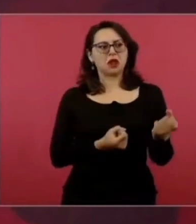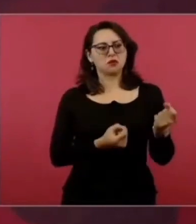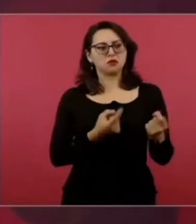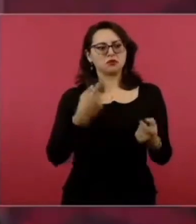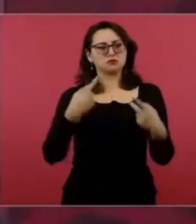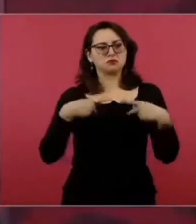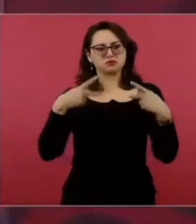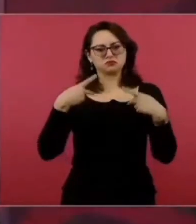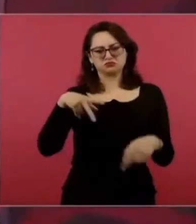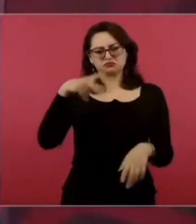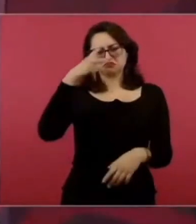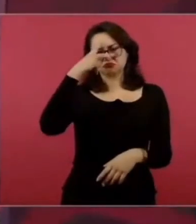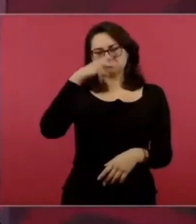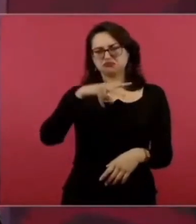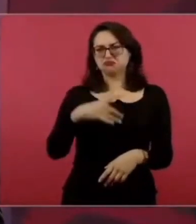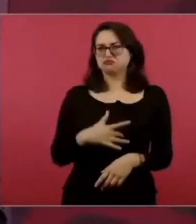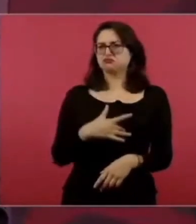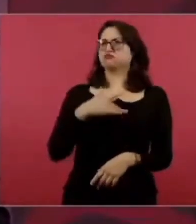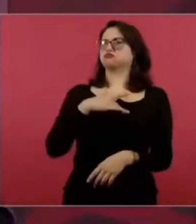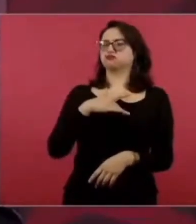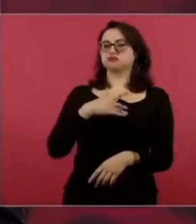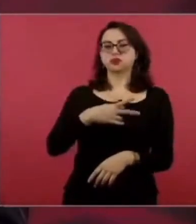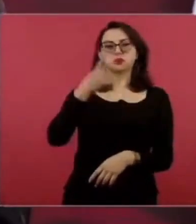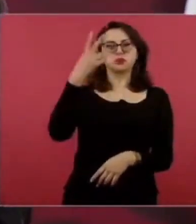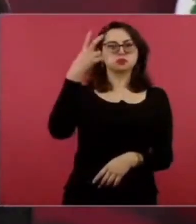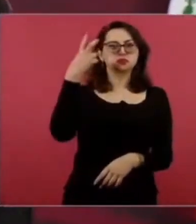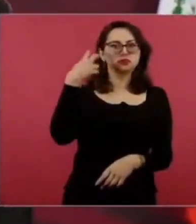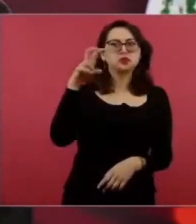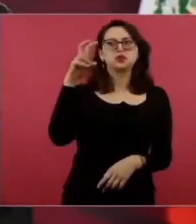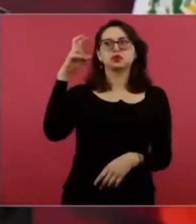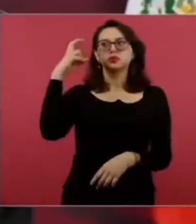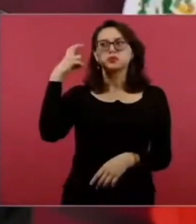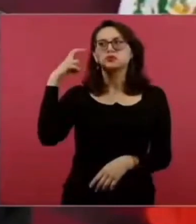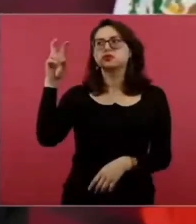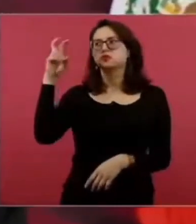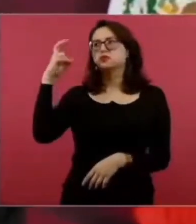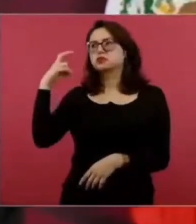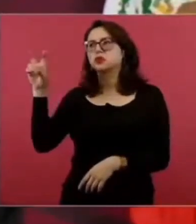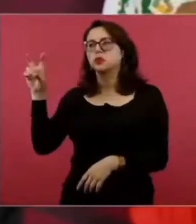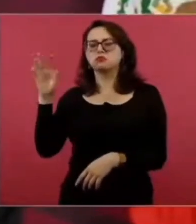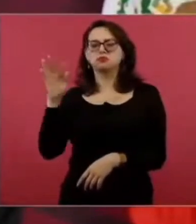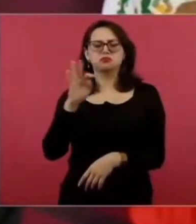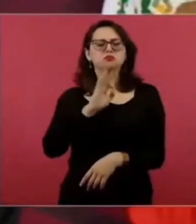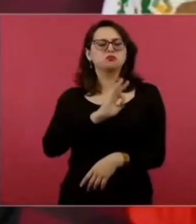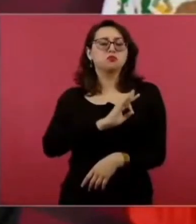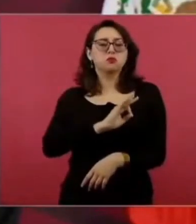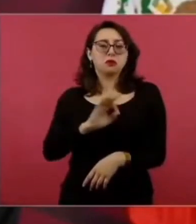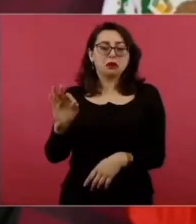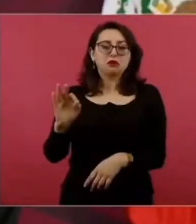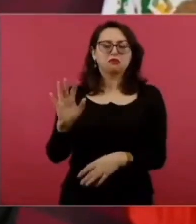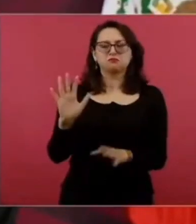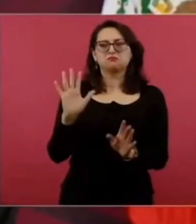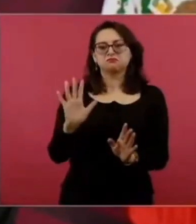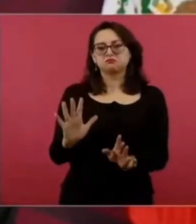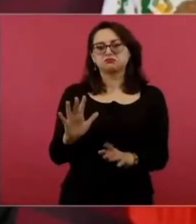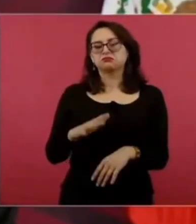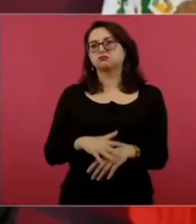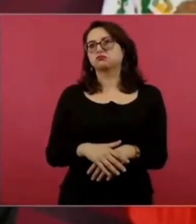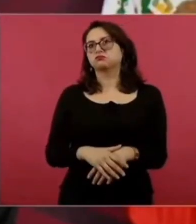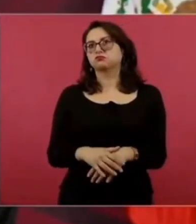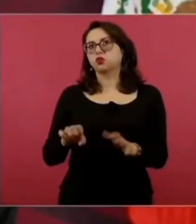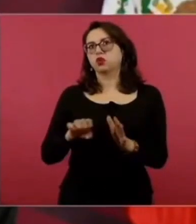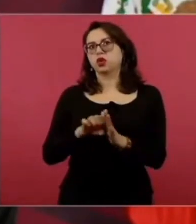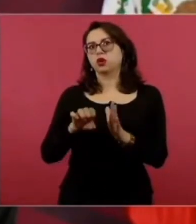en alguna ocasión, pues a Egipto,